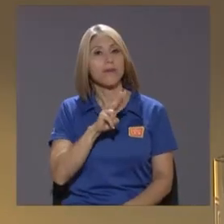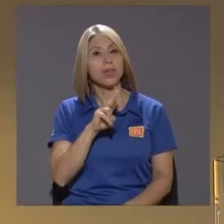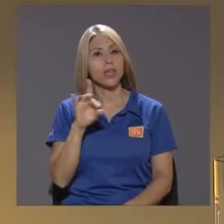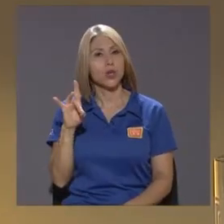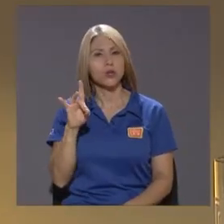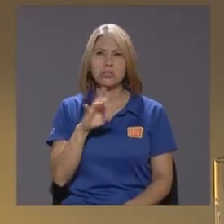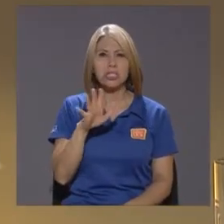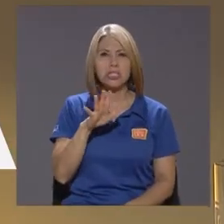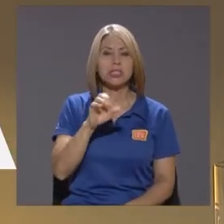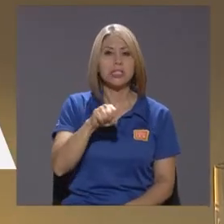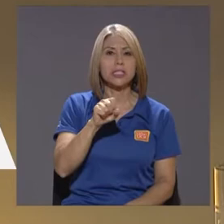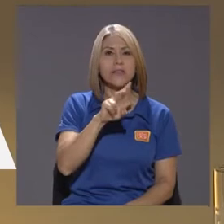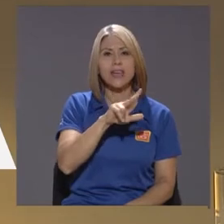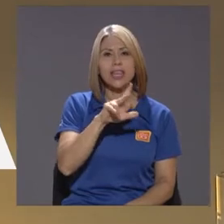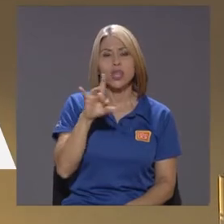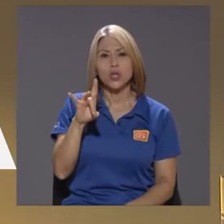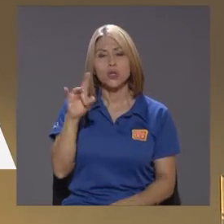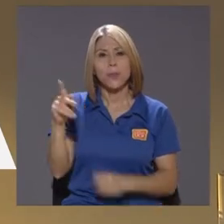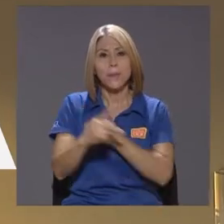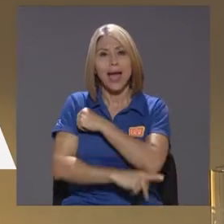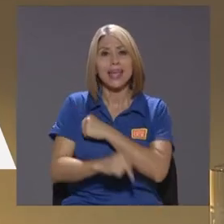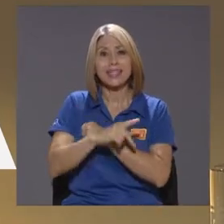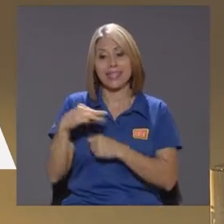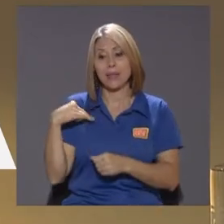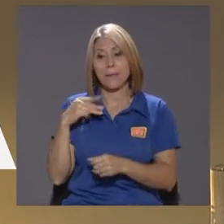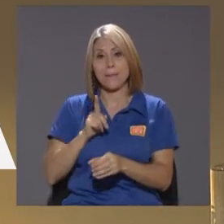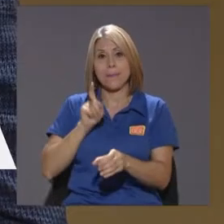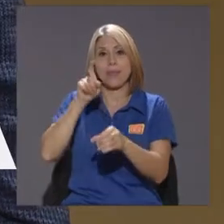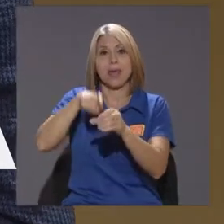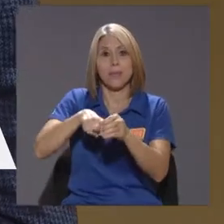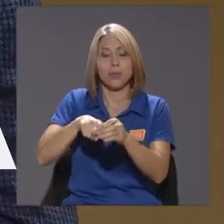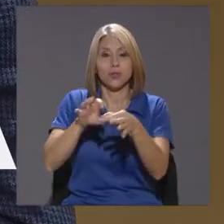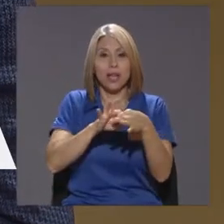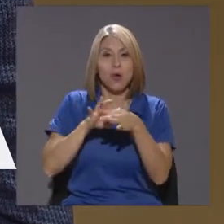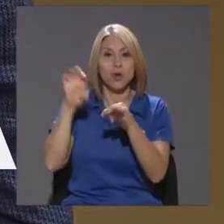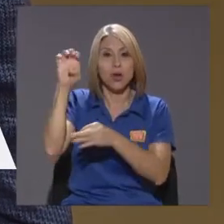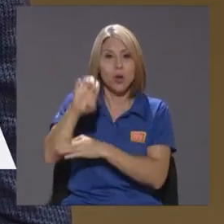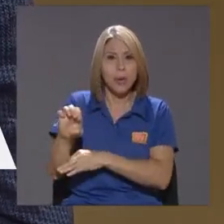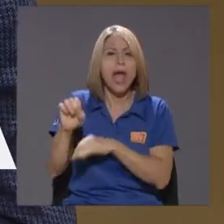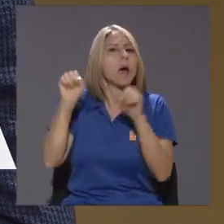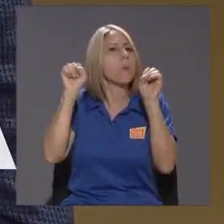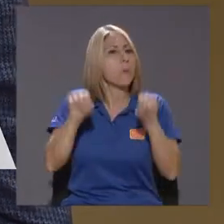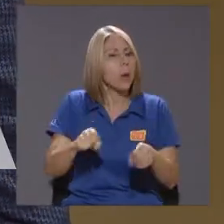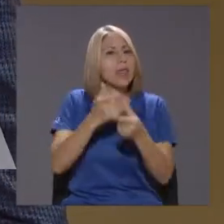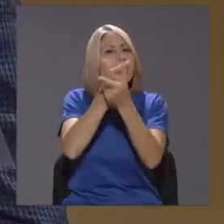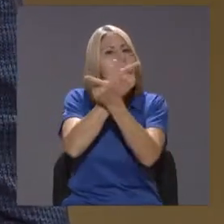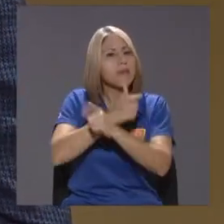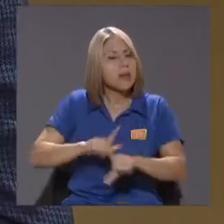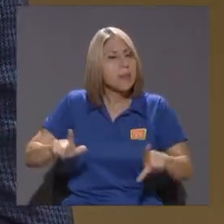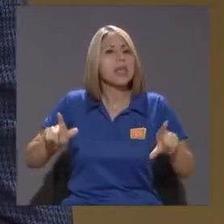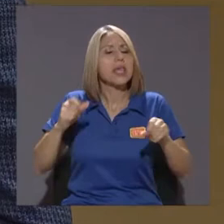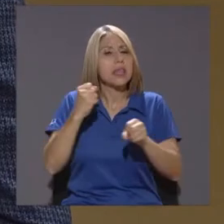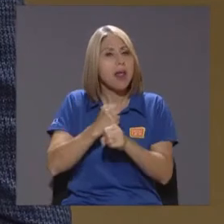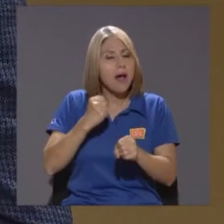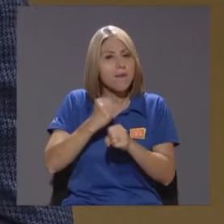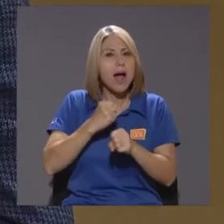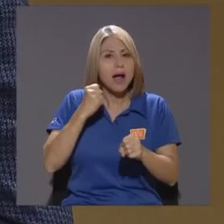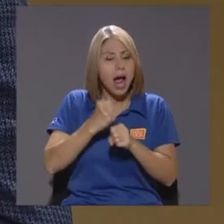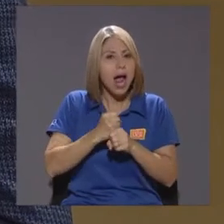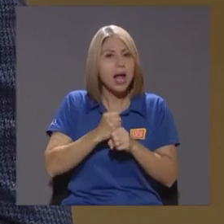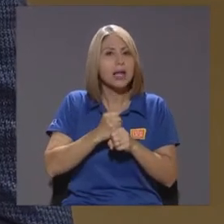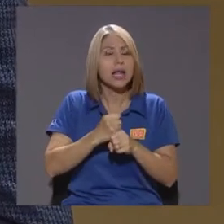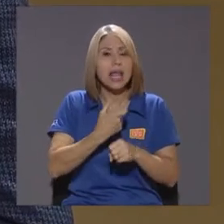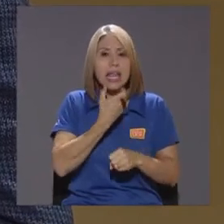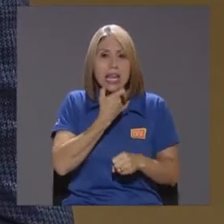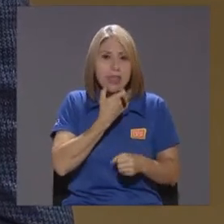27 28 28 países Miembros de la Unión Europea Pueden Trabajar libremente O podían trabajar libremente En